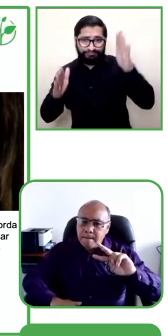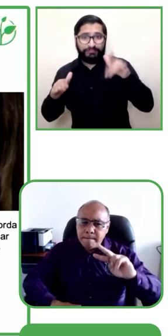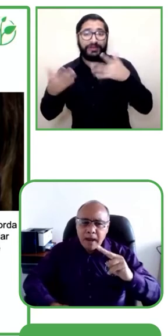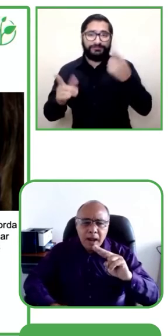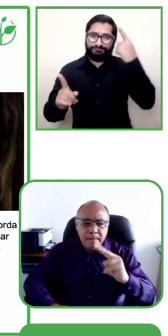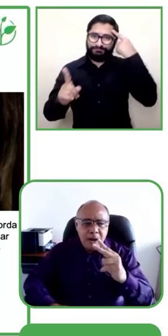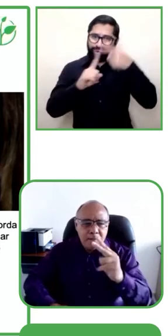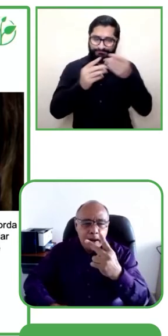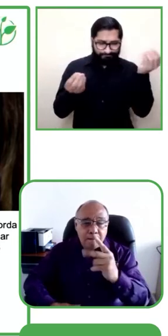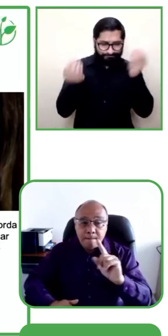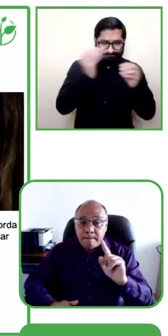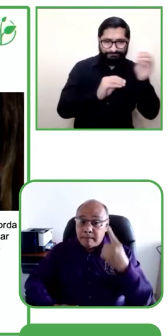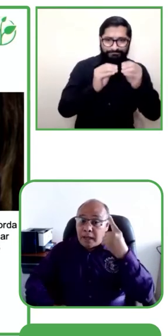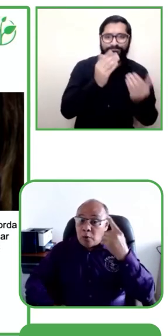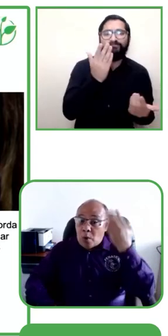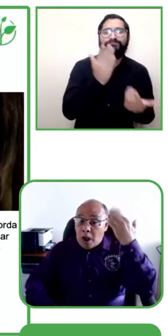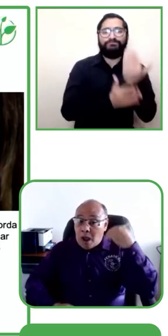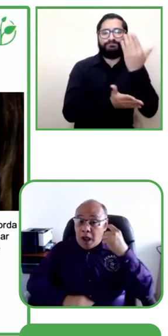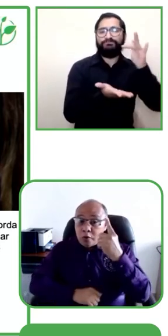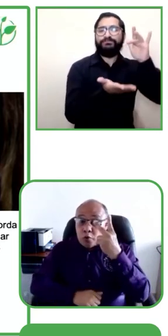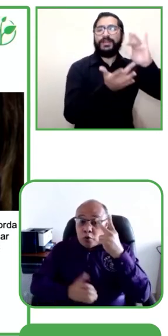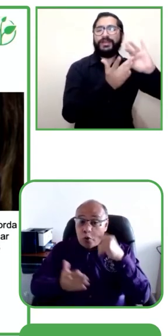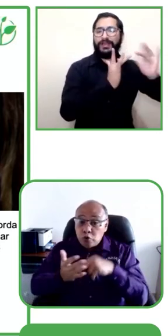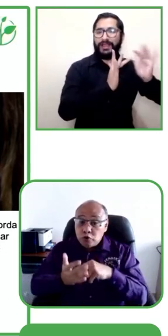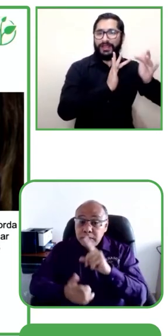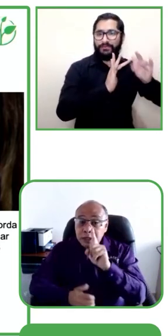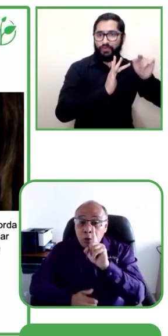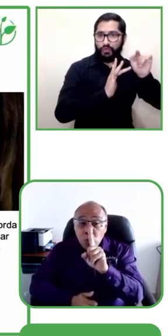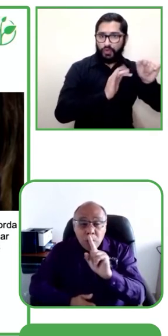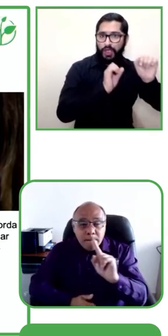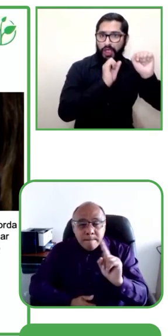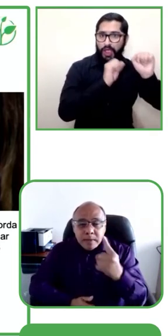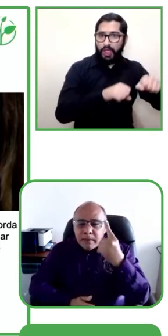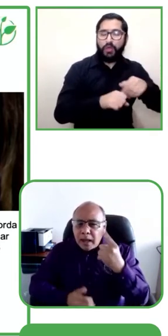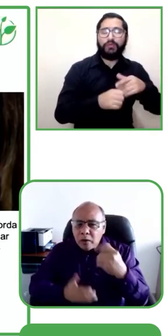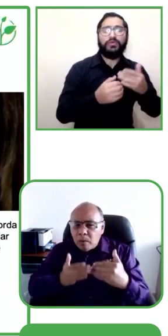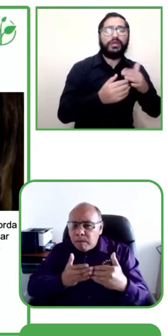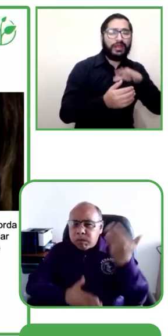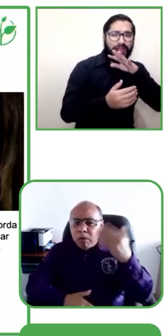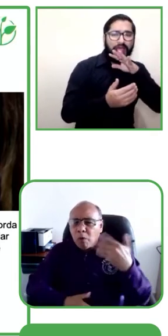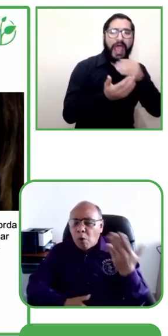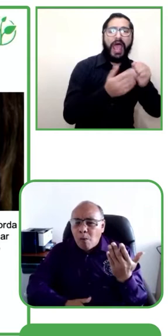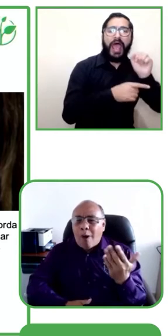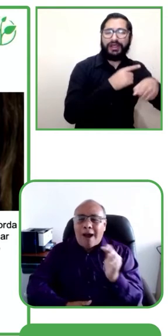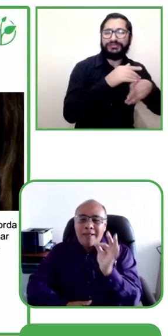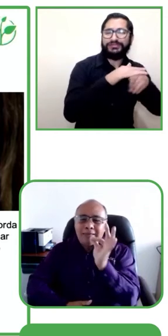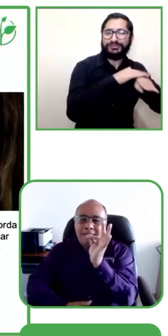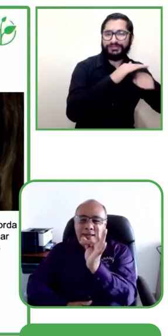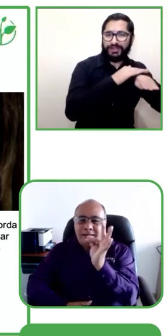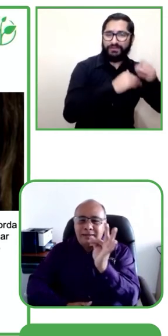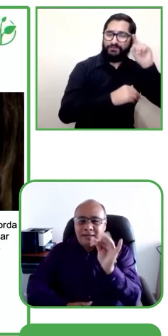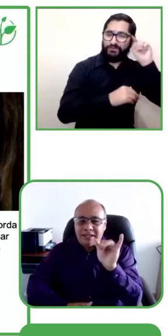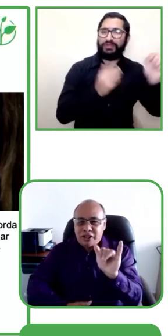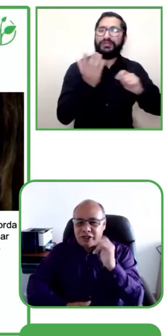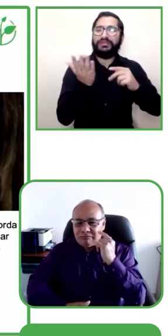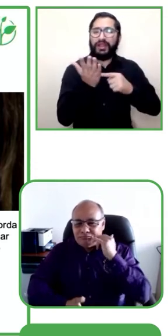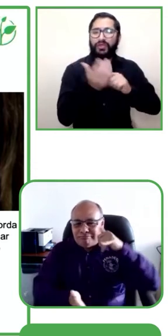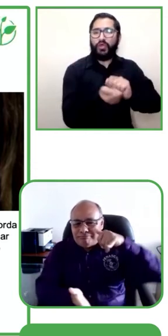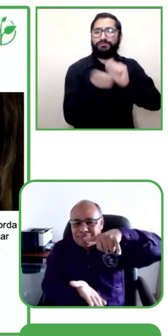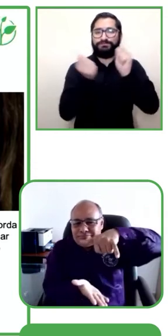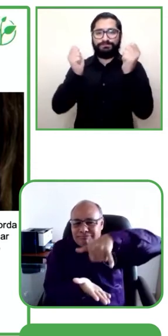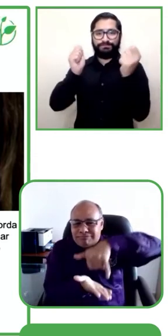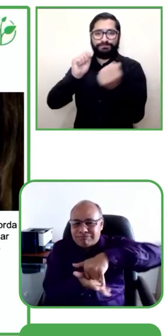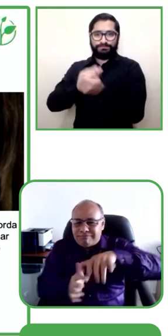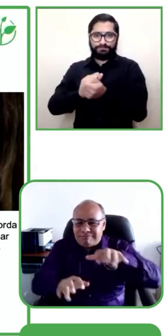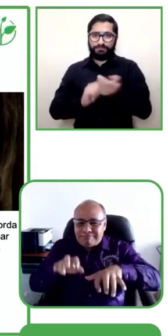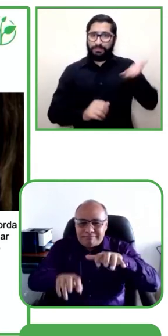usando la tecnología. La tecnología ha evolucionado. En el 2001 se usaba primero unos teléfonos